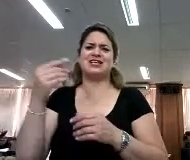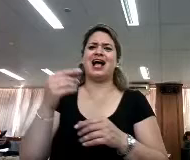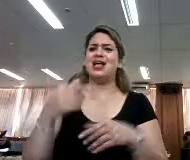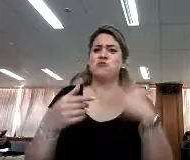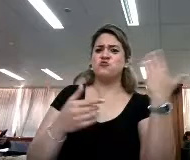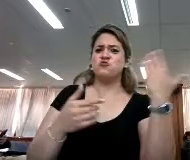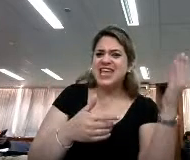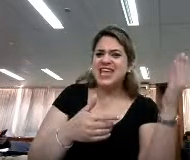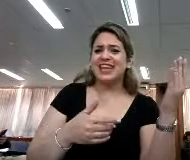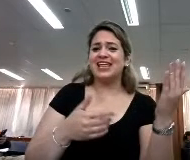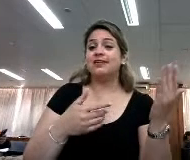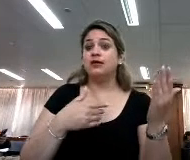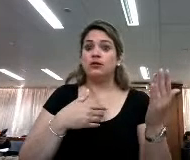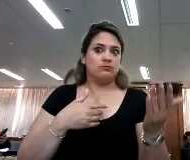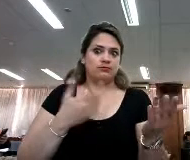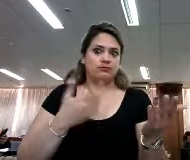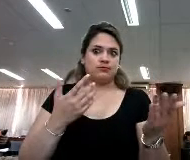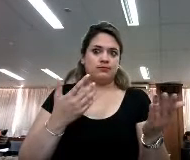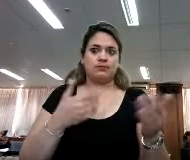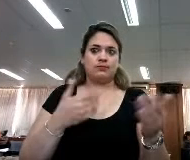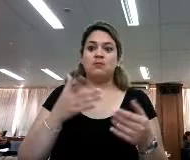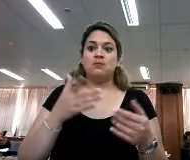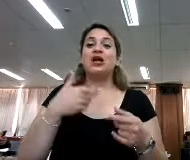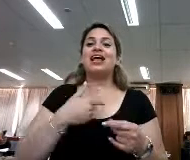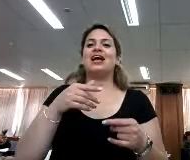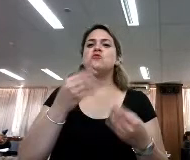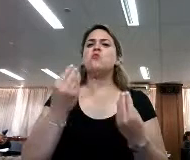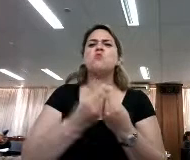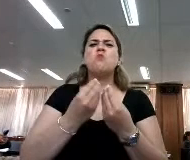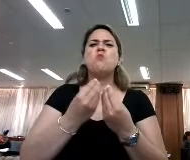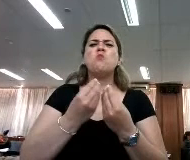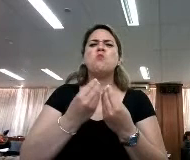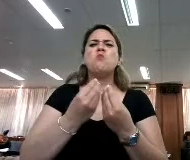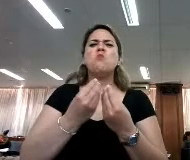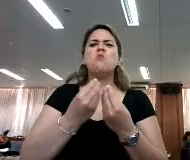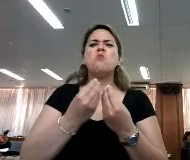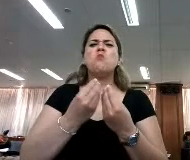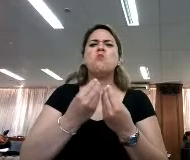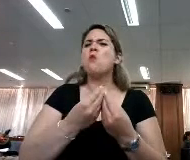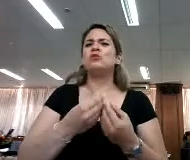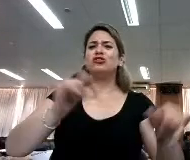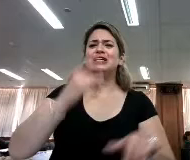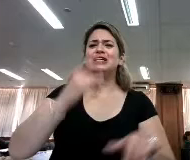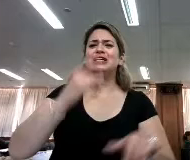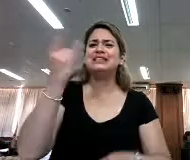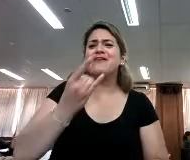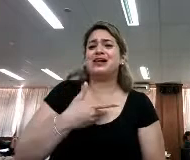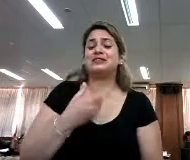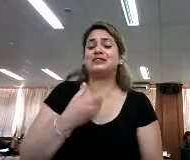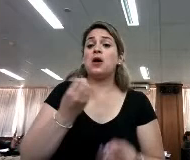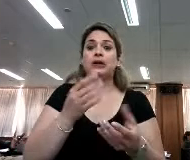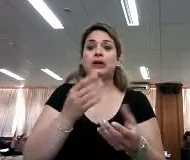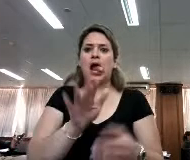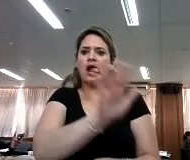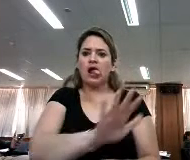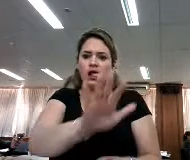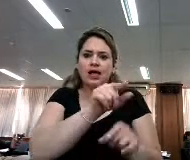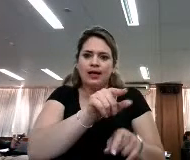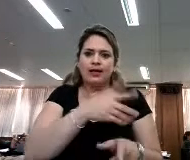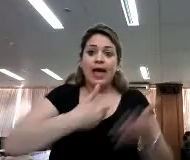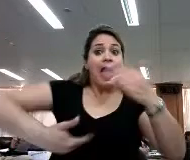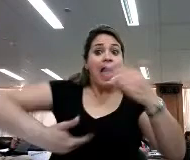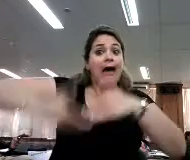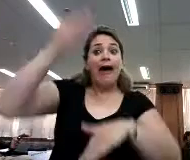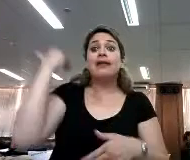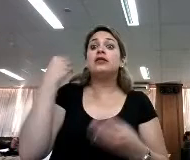que va a ser central todo el tema de fake news de noticias falsas es ahora mismo clave porque se está manipulando desde ahí antes ¿cómo se